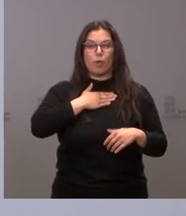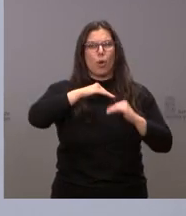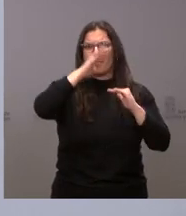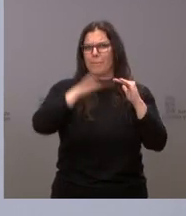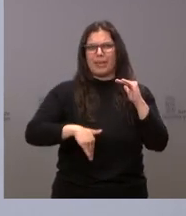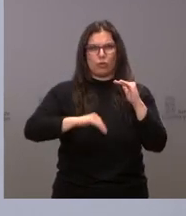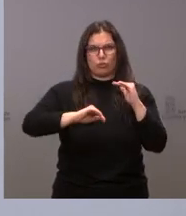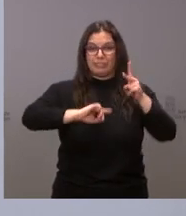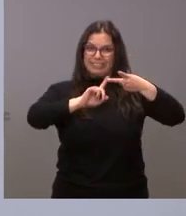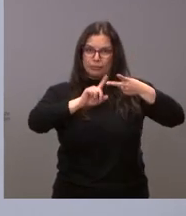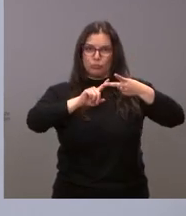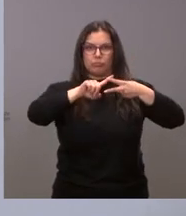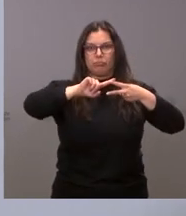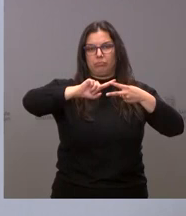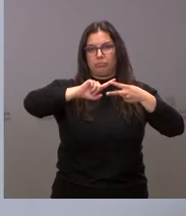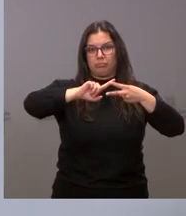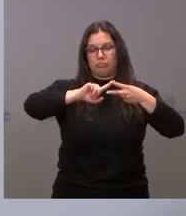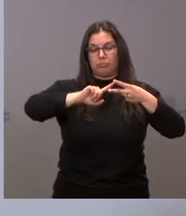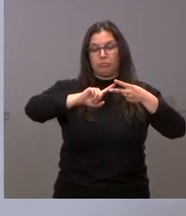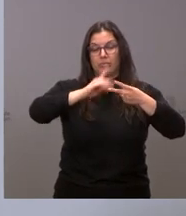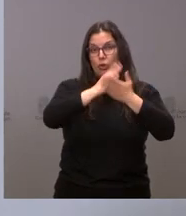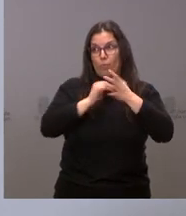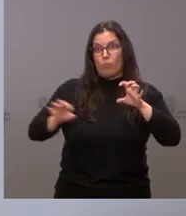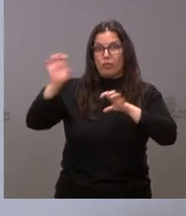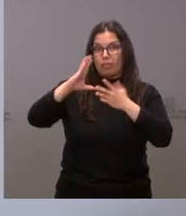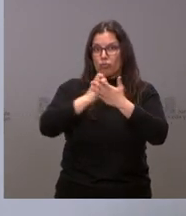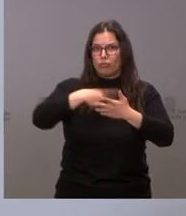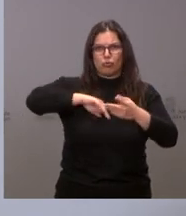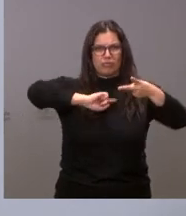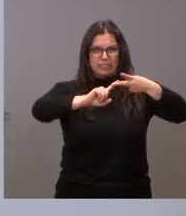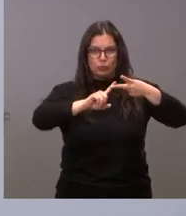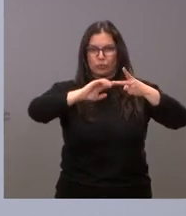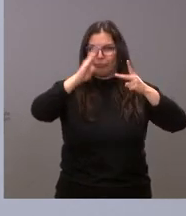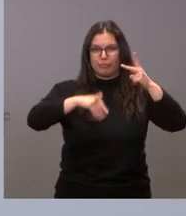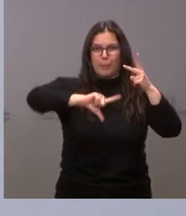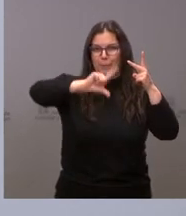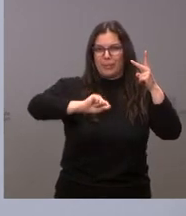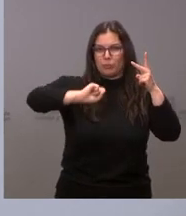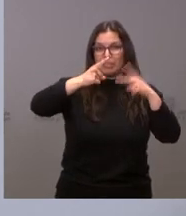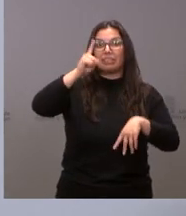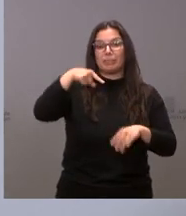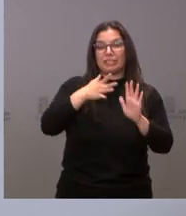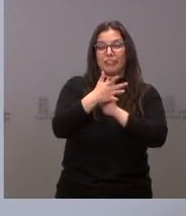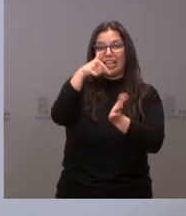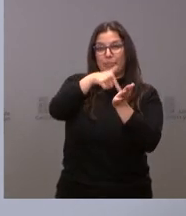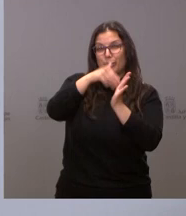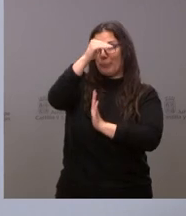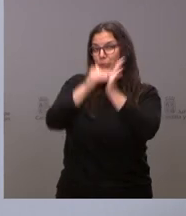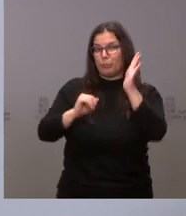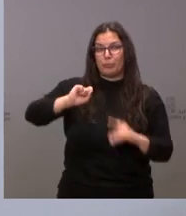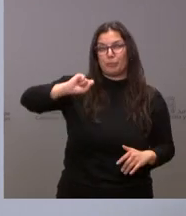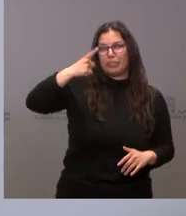reducido de toda la comunidad autónoma. Y con esto iniciamos también la mayor bajada de impuestos más